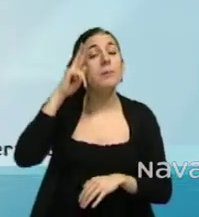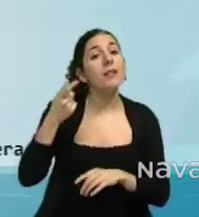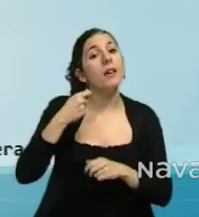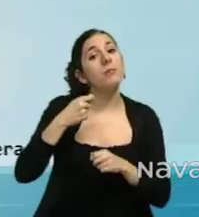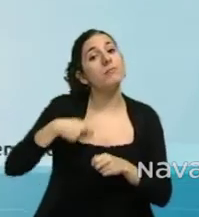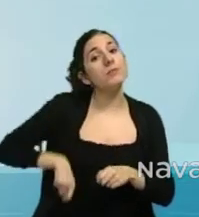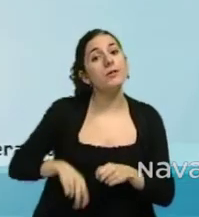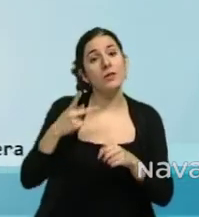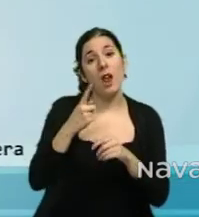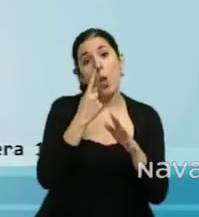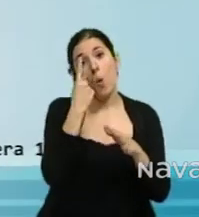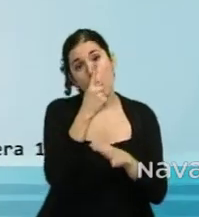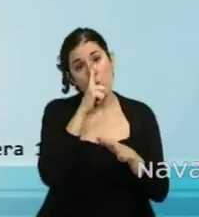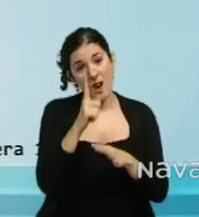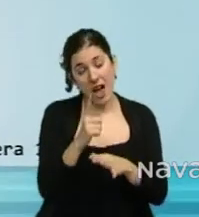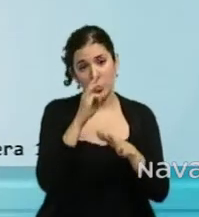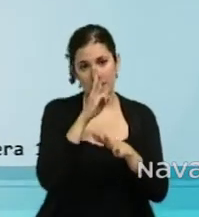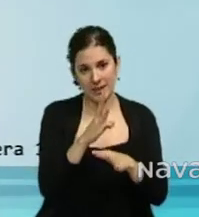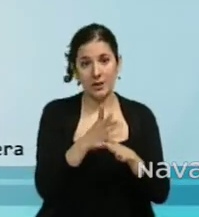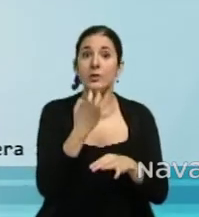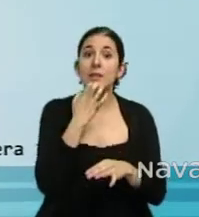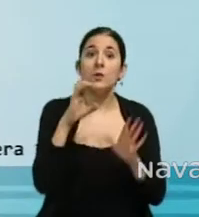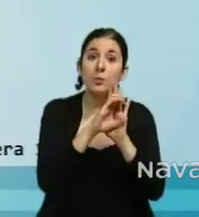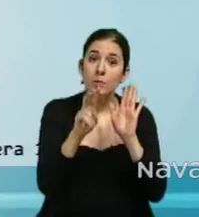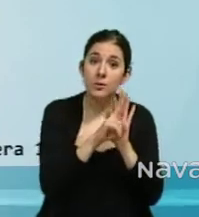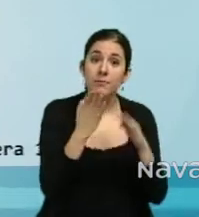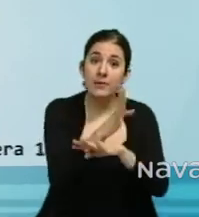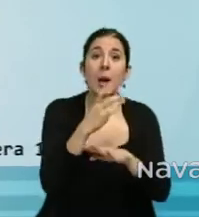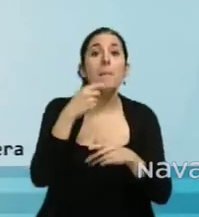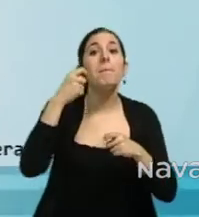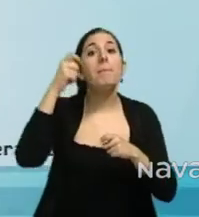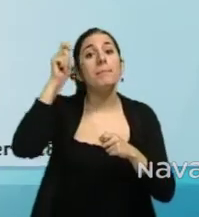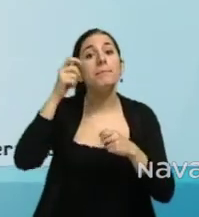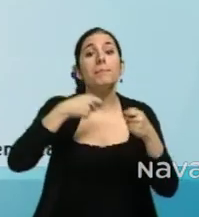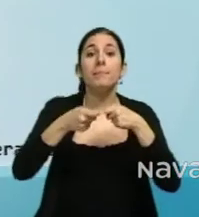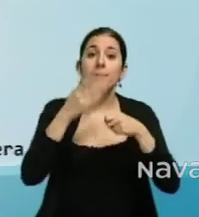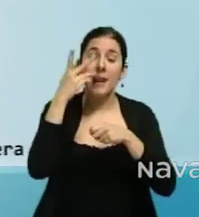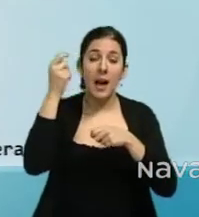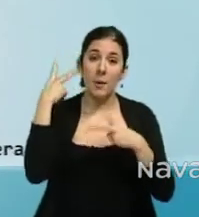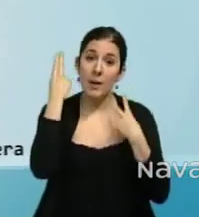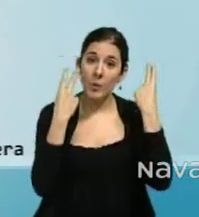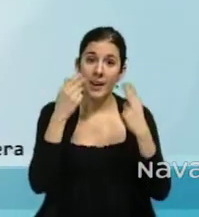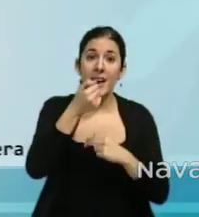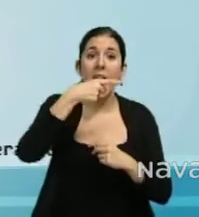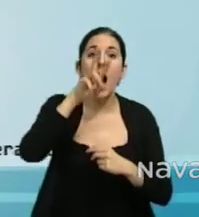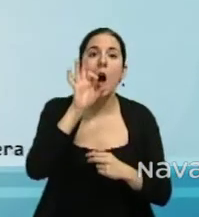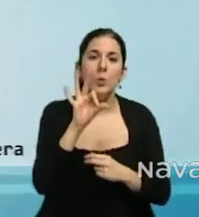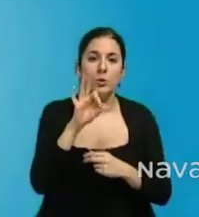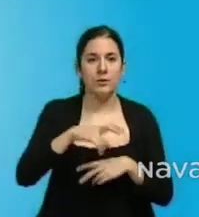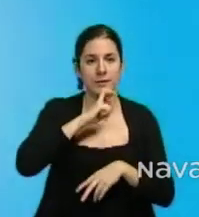a tres años. Si quieres presentar tu currículum, haz de hacerlo en la peluquería Agus, en la calle Concarera 18 de la capital Ribera.